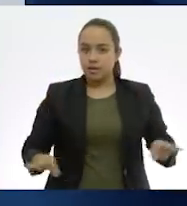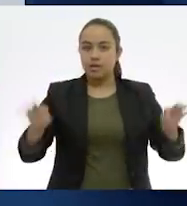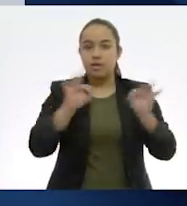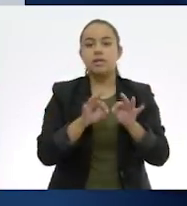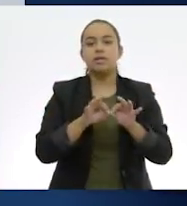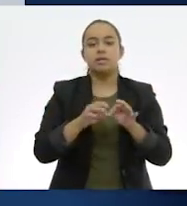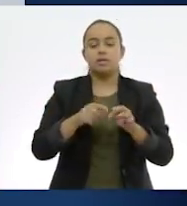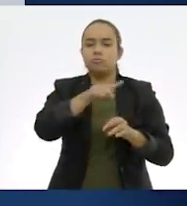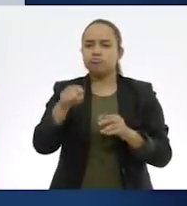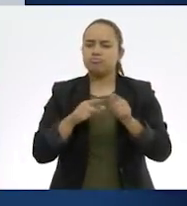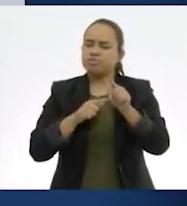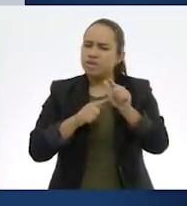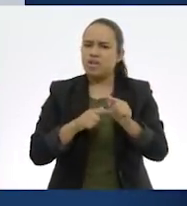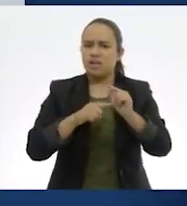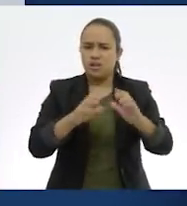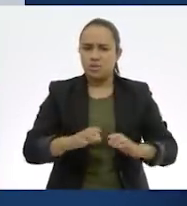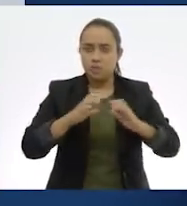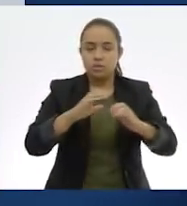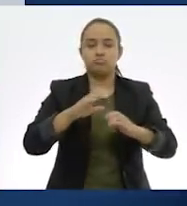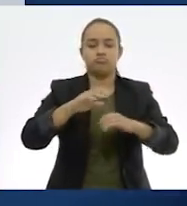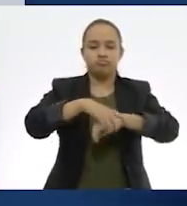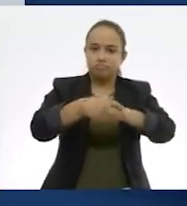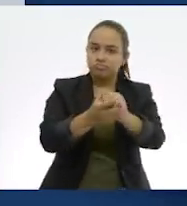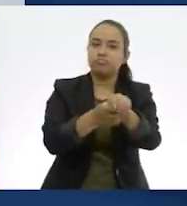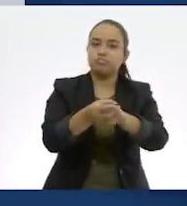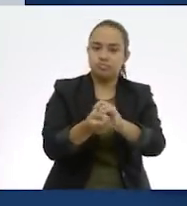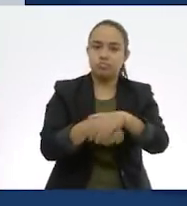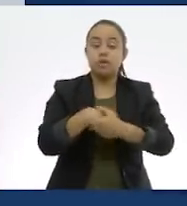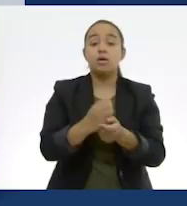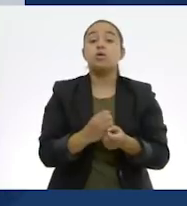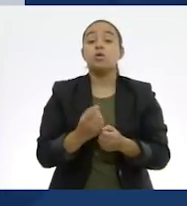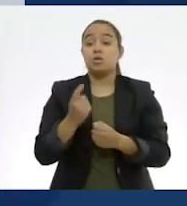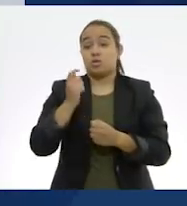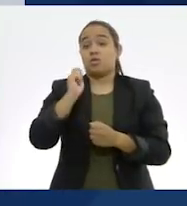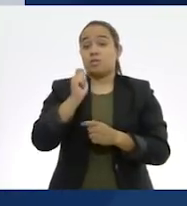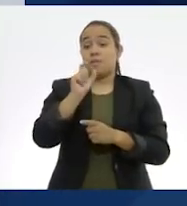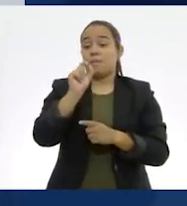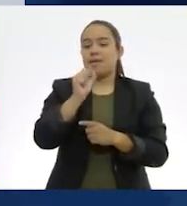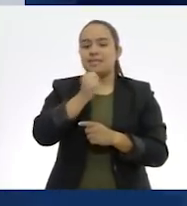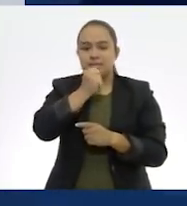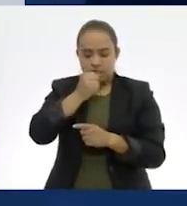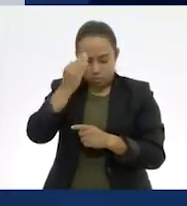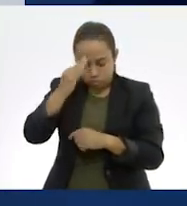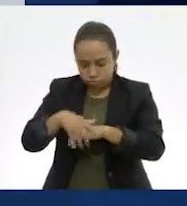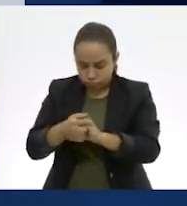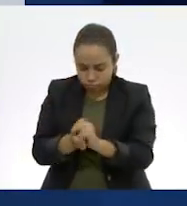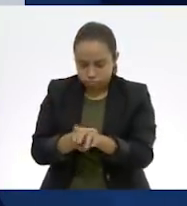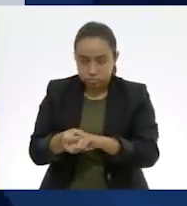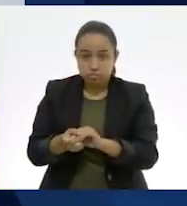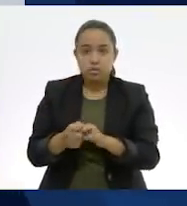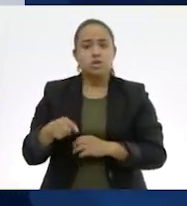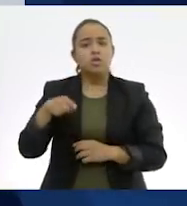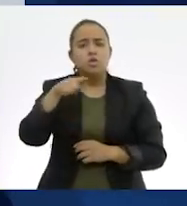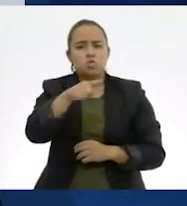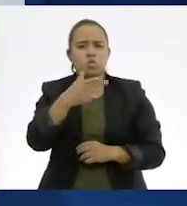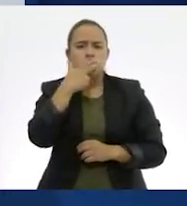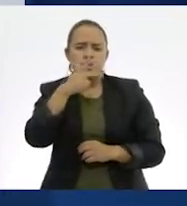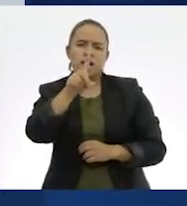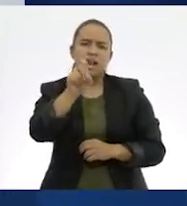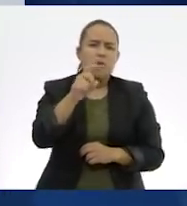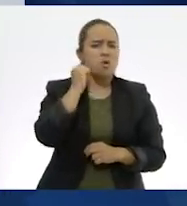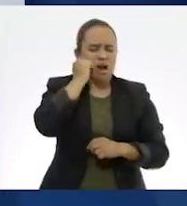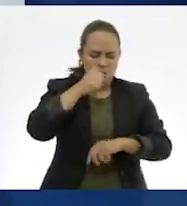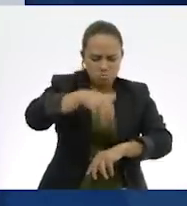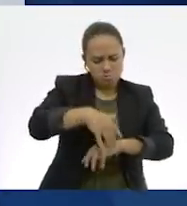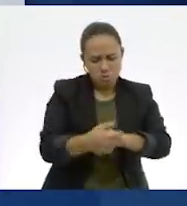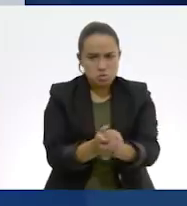seguir cuidándonos, lavándonos las manos por lo menos durante 20 segundos, usando mucha agua y jabón.